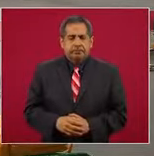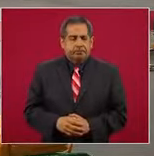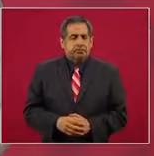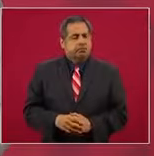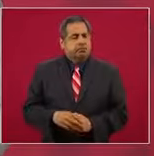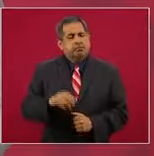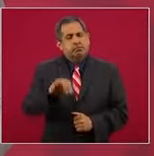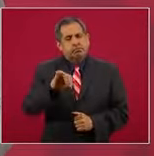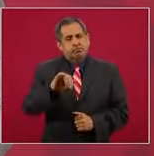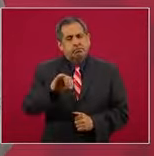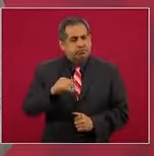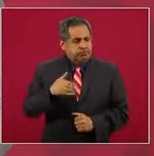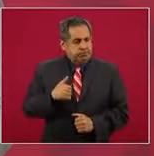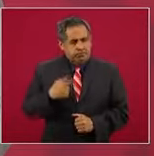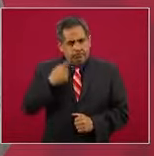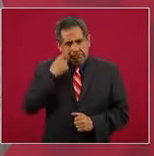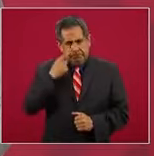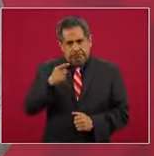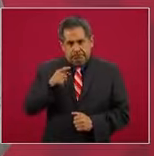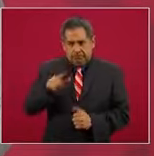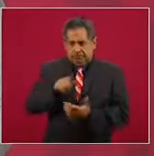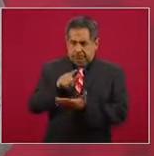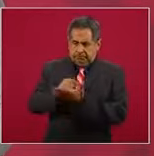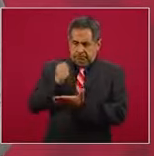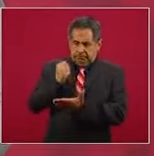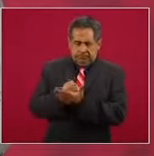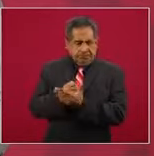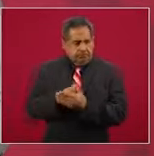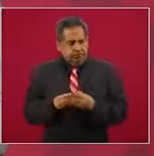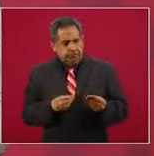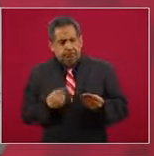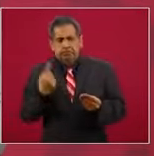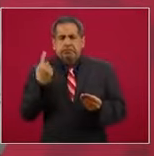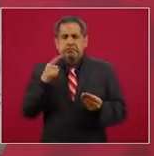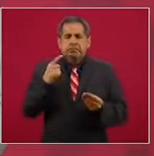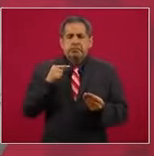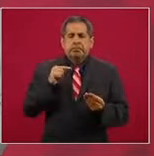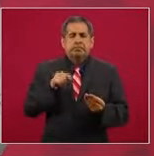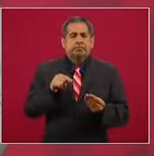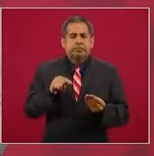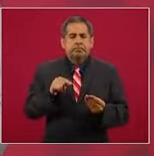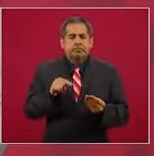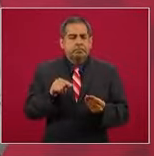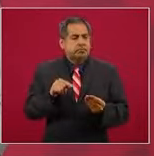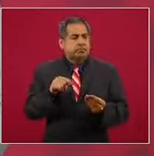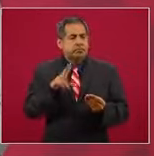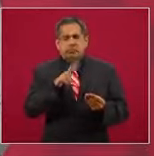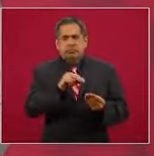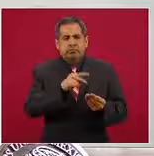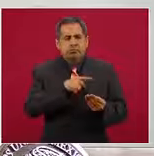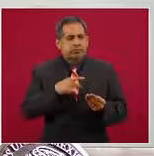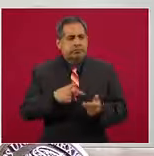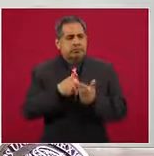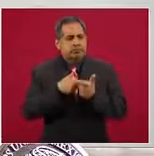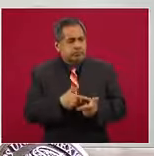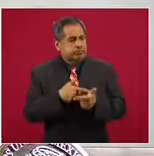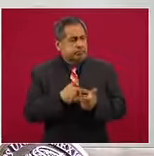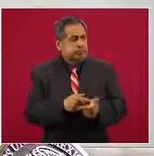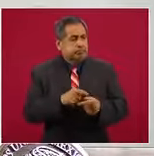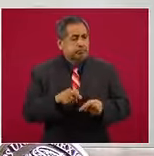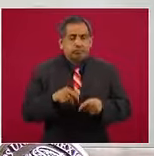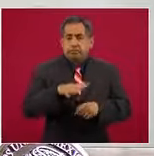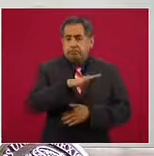entiendo que esta disposición legal es para que ya no se continúe entregando